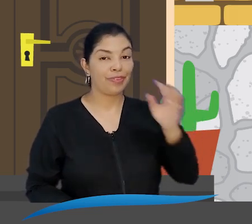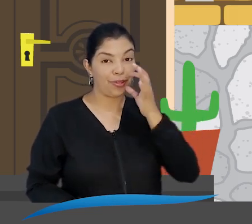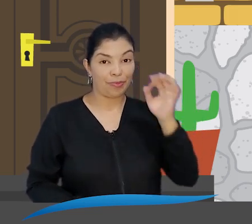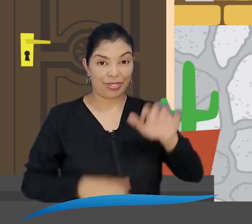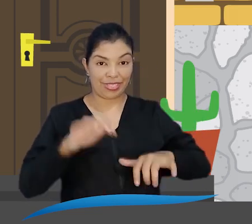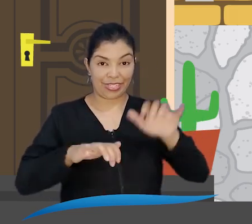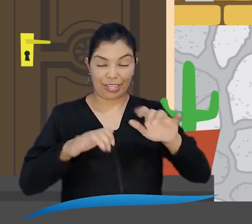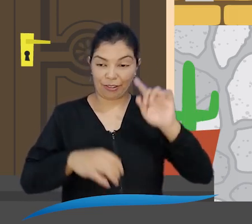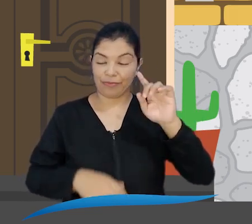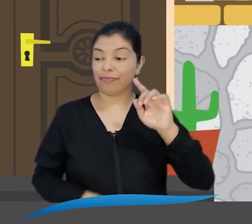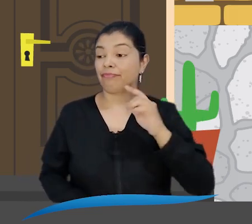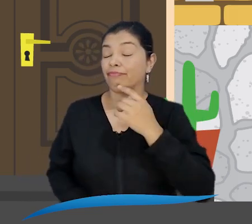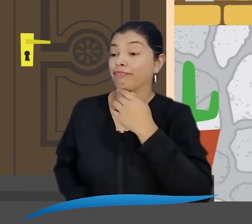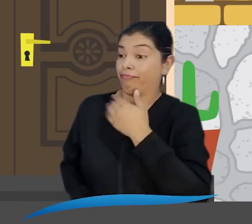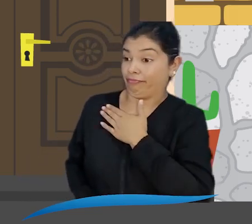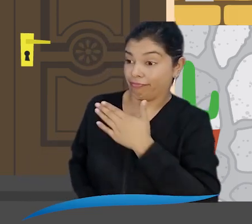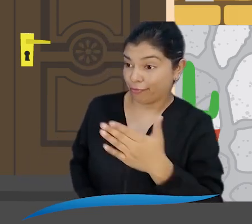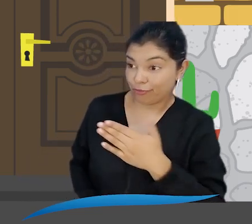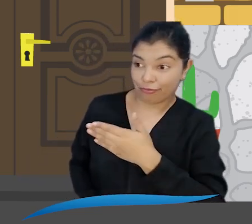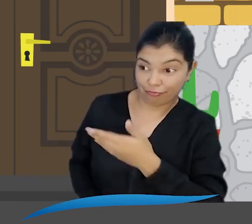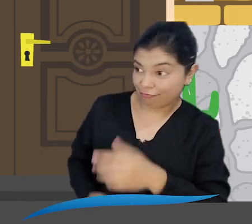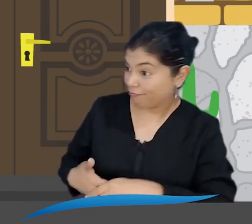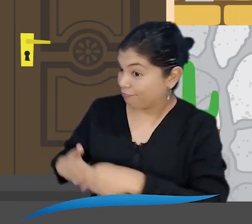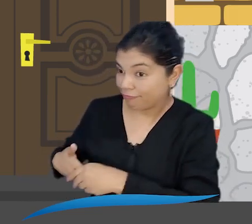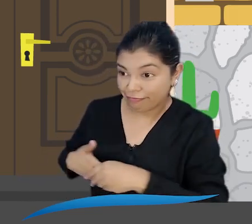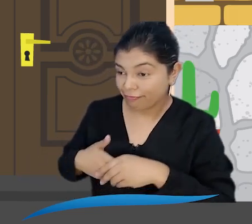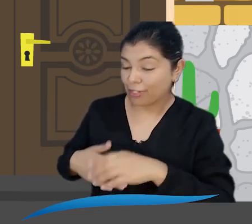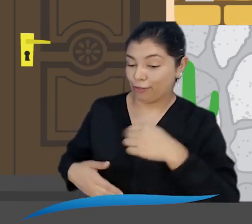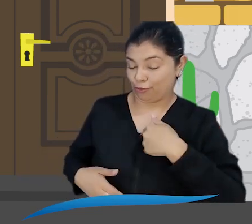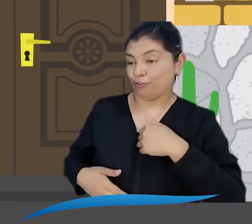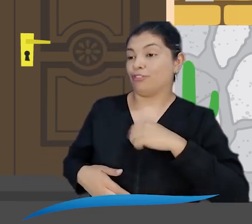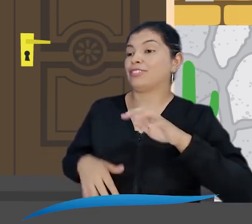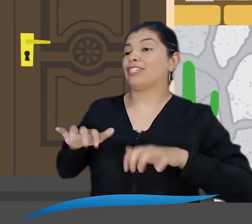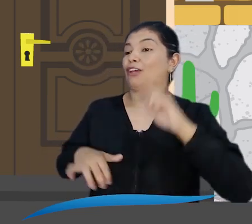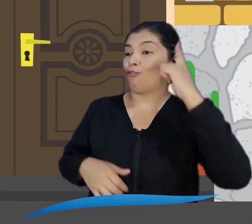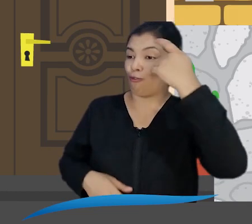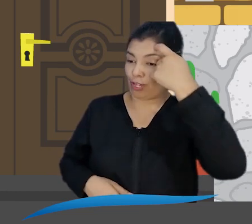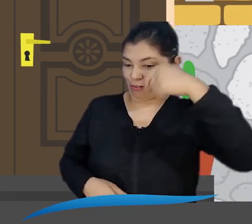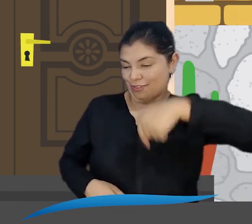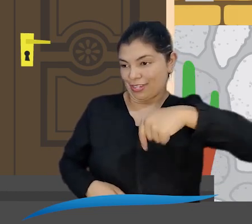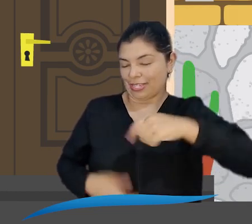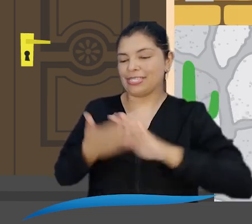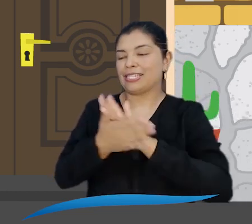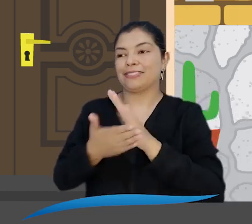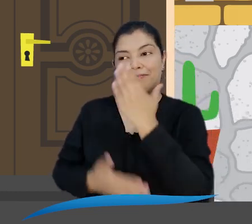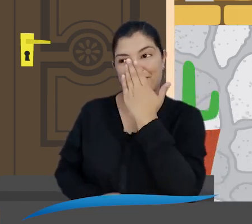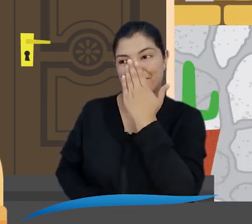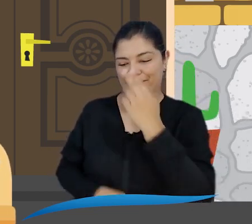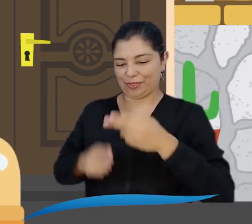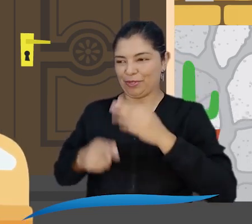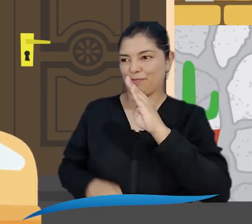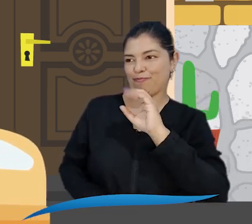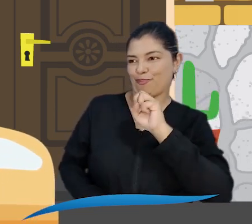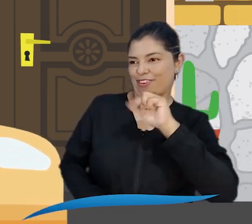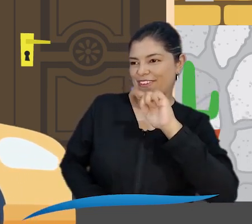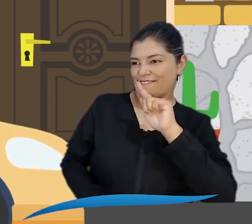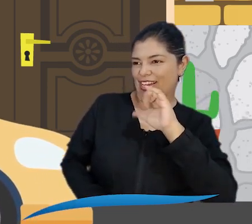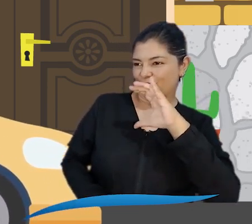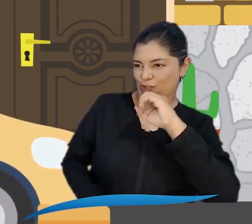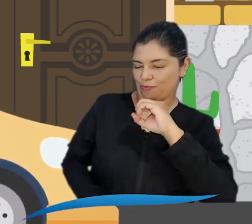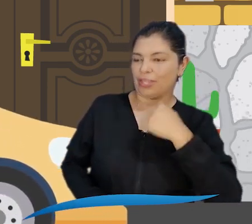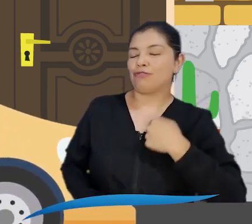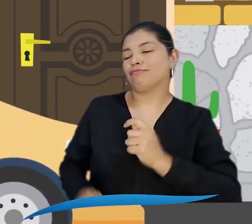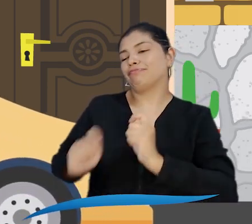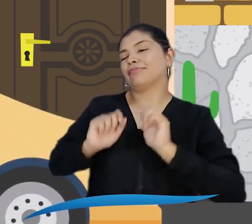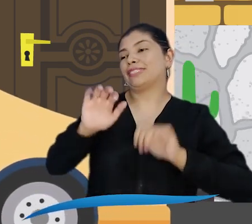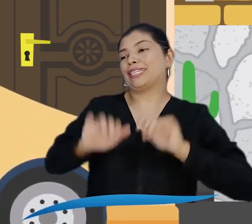Bananos. Soy Bonifacio, secretario de Gobierno del municipio y he sido diseñado como secretario técnico del Comité de Discapacidad.